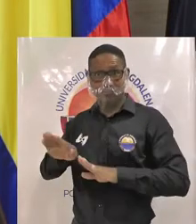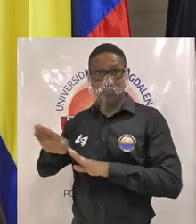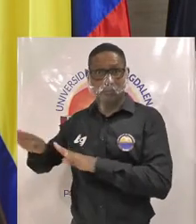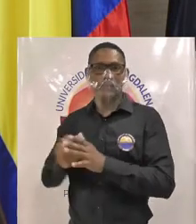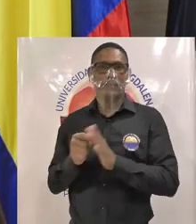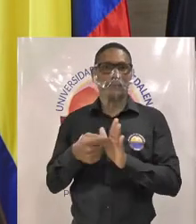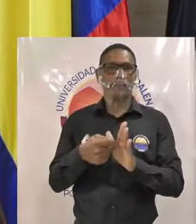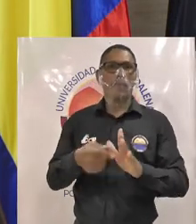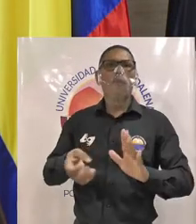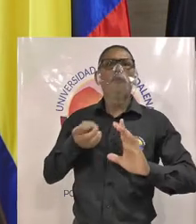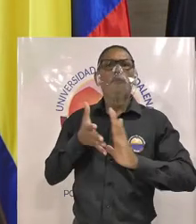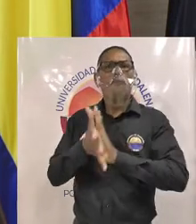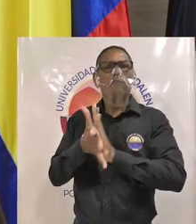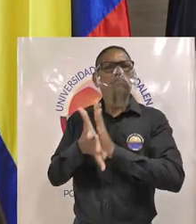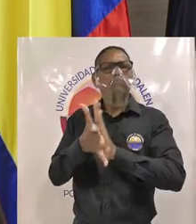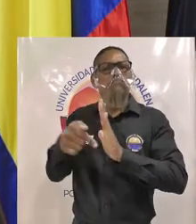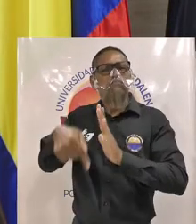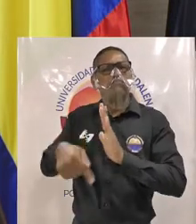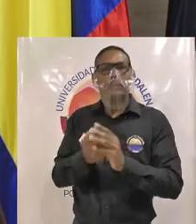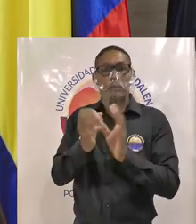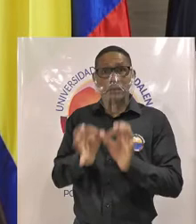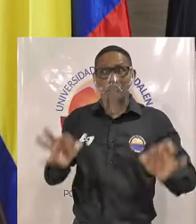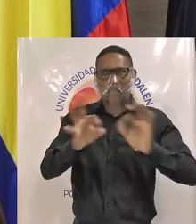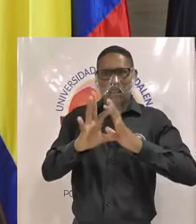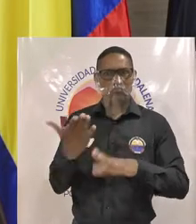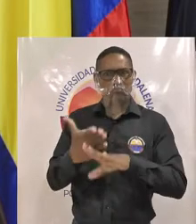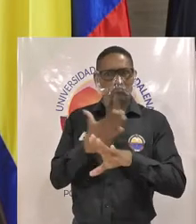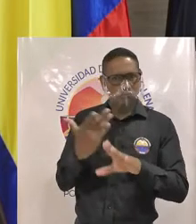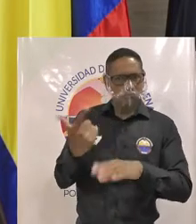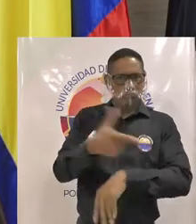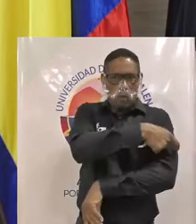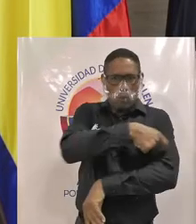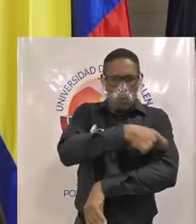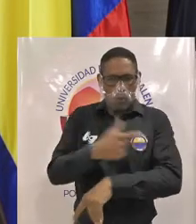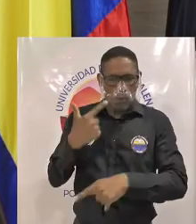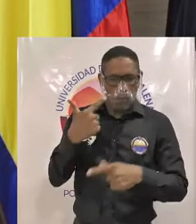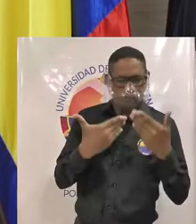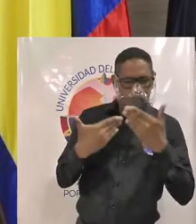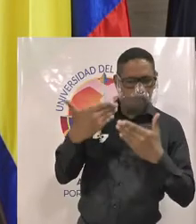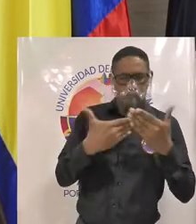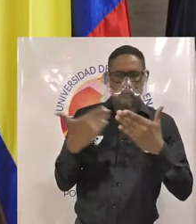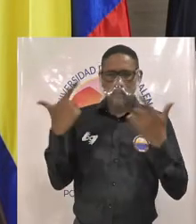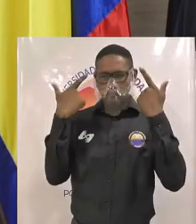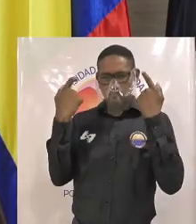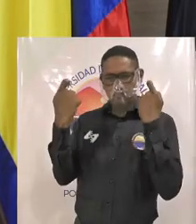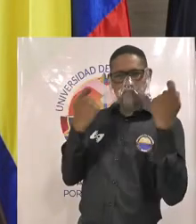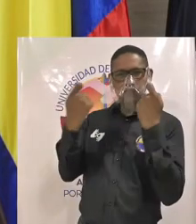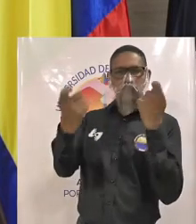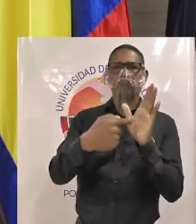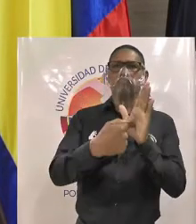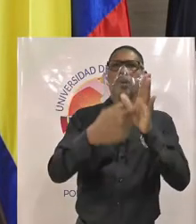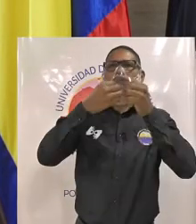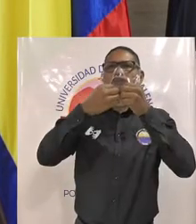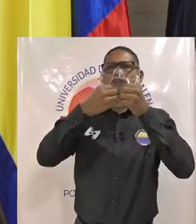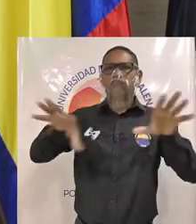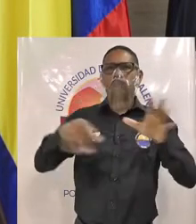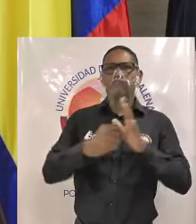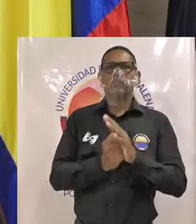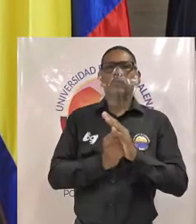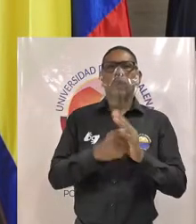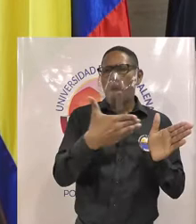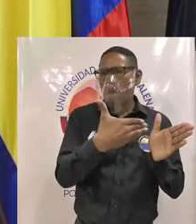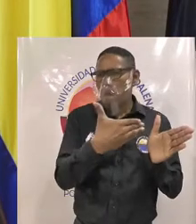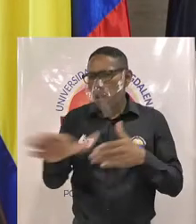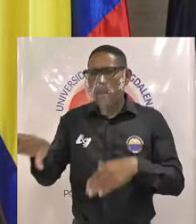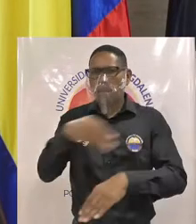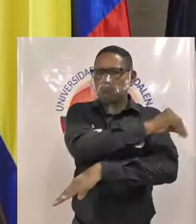este foro es una de las estrategias dispuestas por el Comité de Garantías en la circular Nº 13 para la divulgación de los planes de gestión de